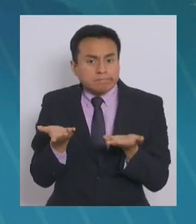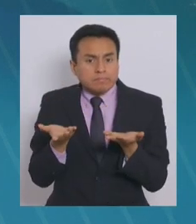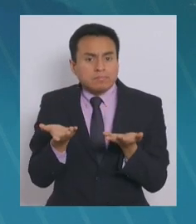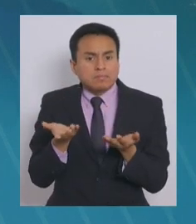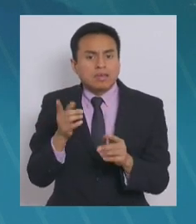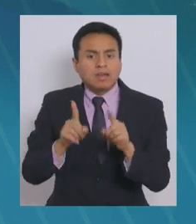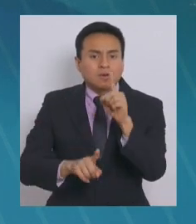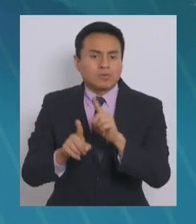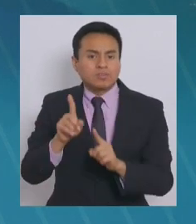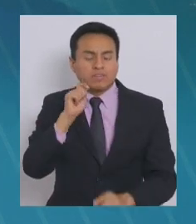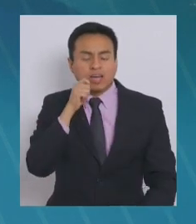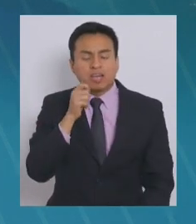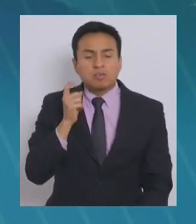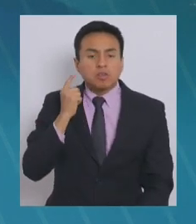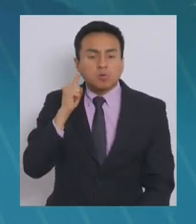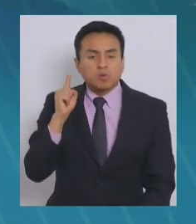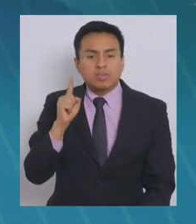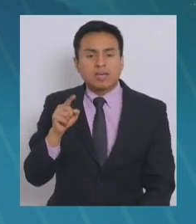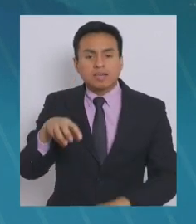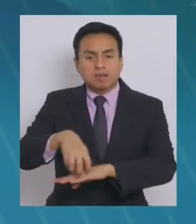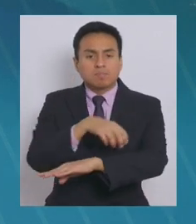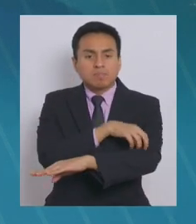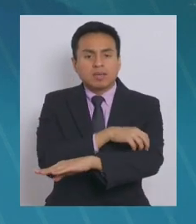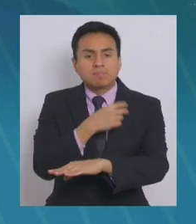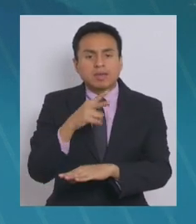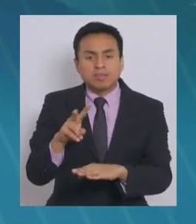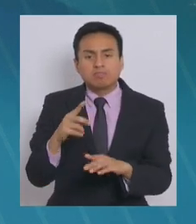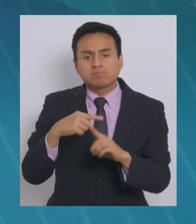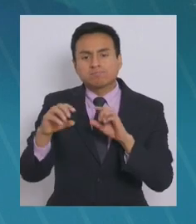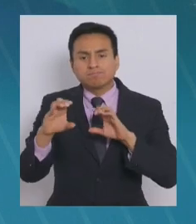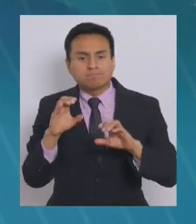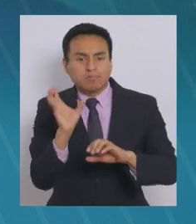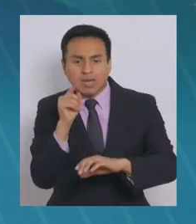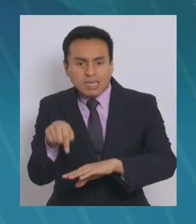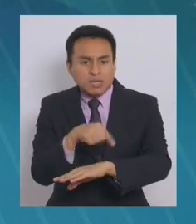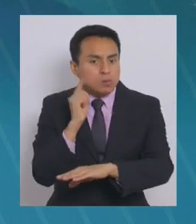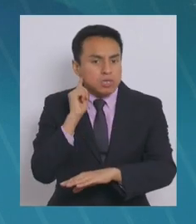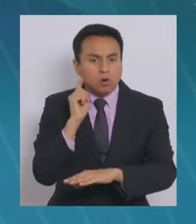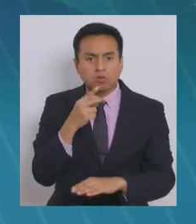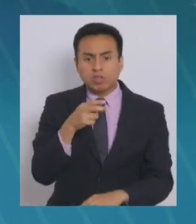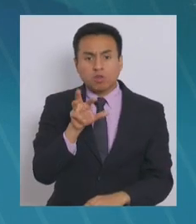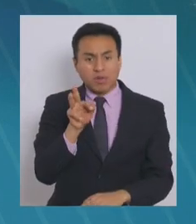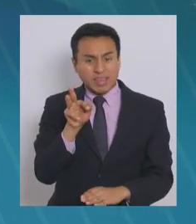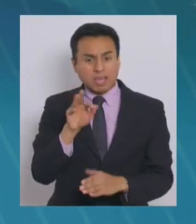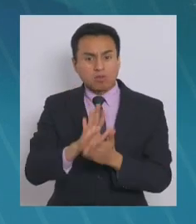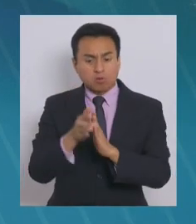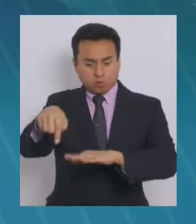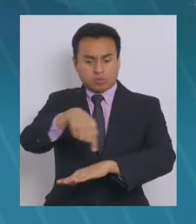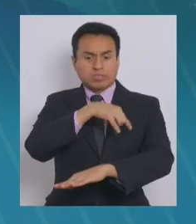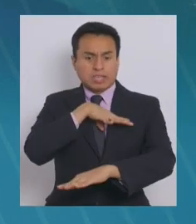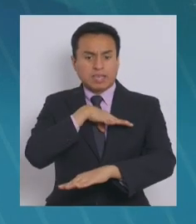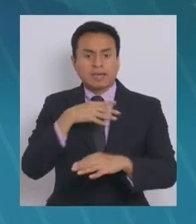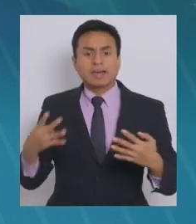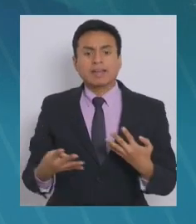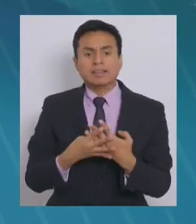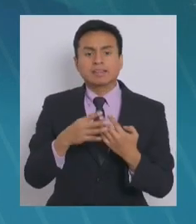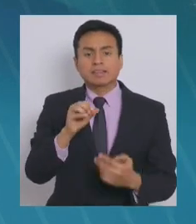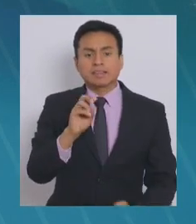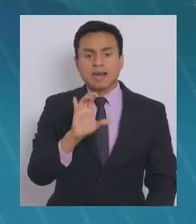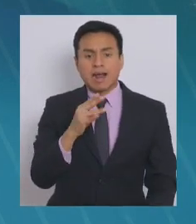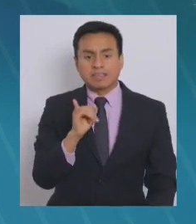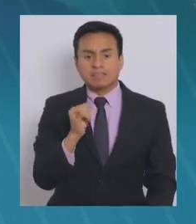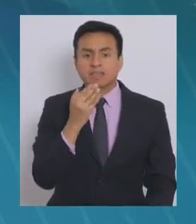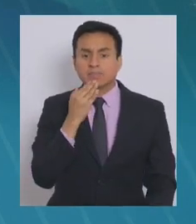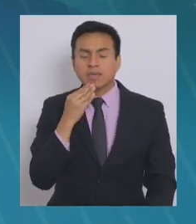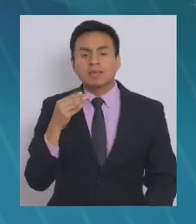de aquellos que escuchan los medios regionales o estas 290 radios a lo largo de todo el país de la red Archie y de medios